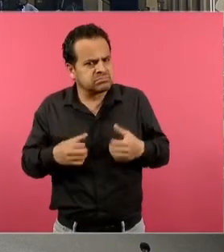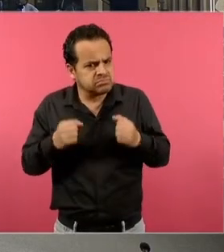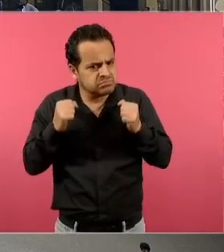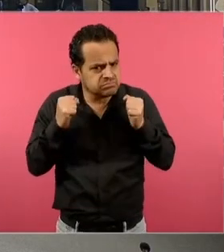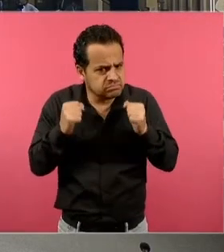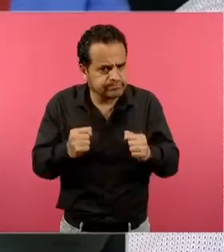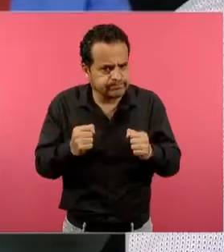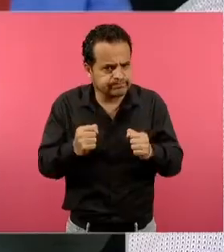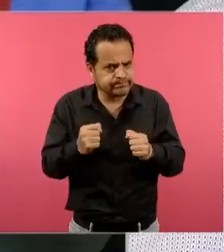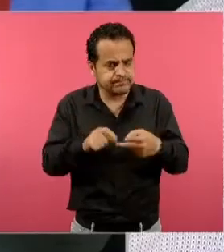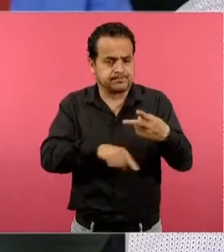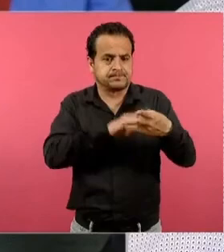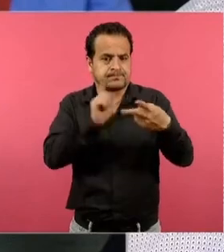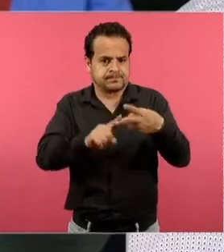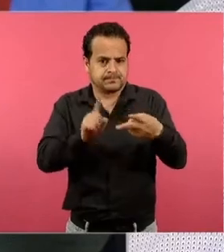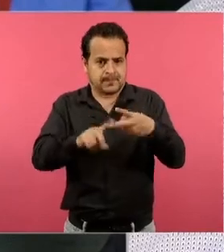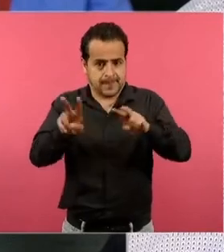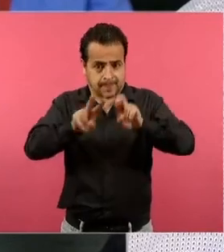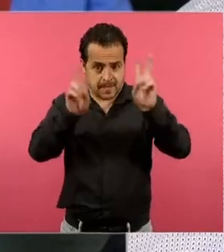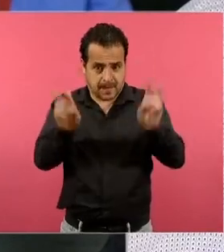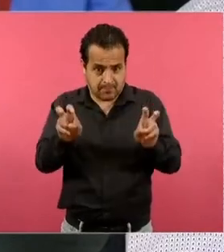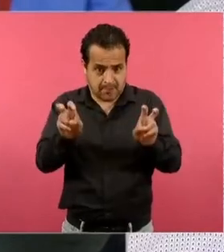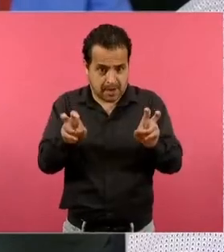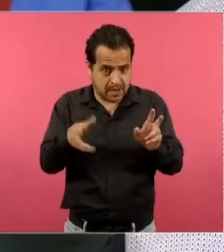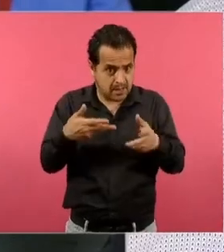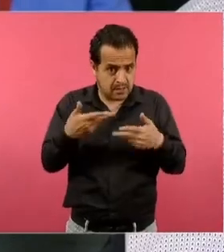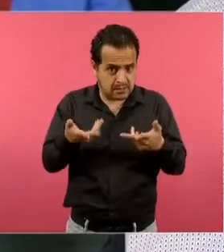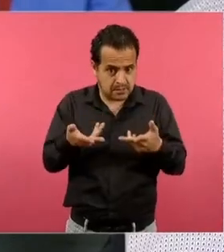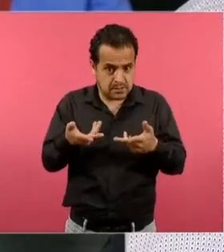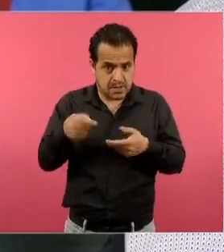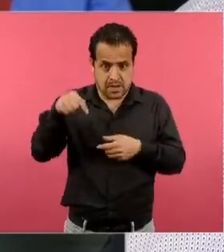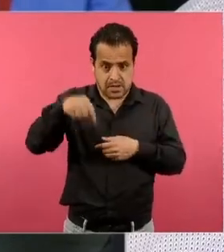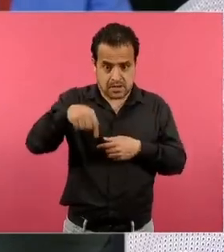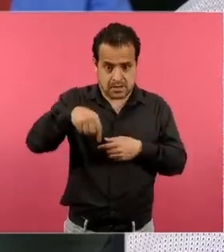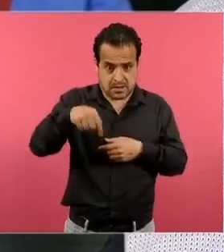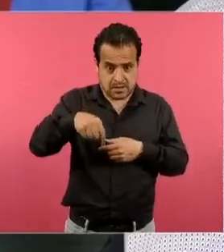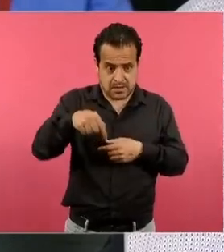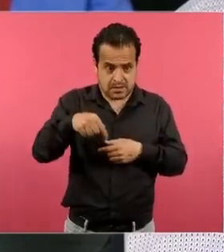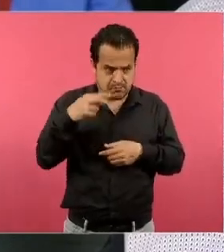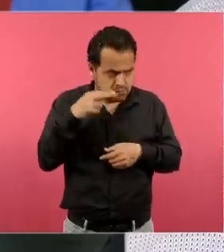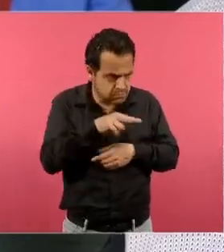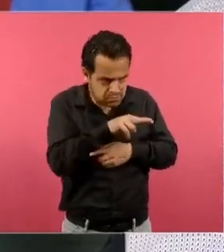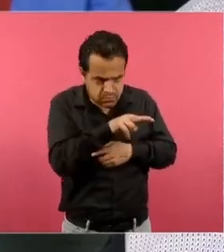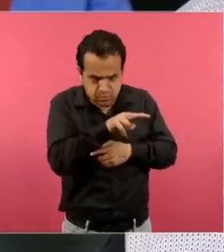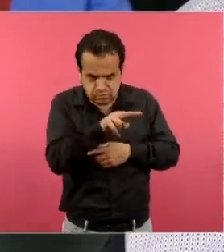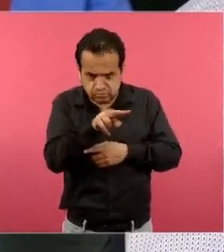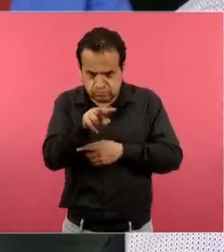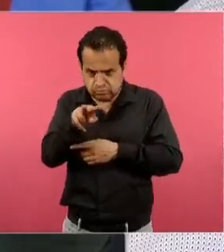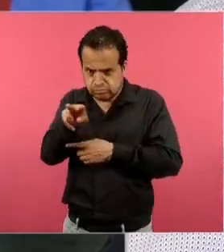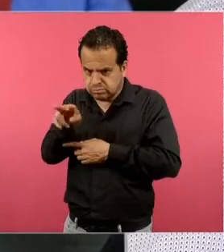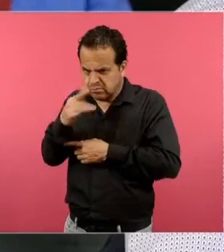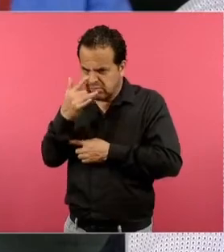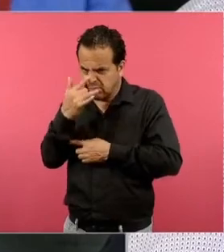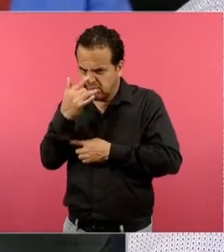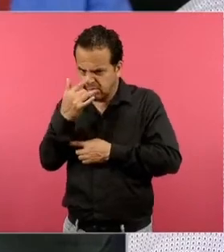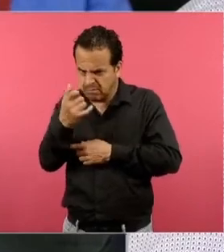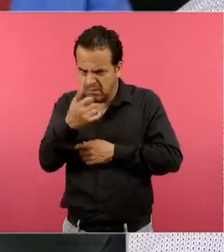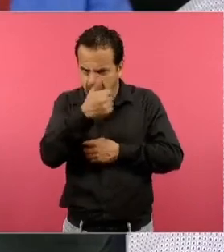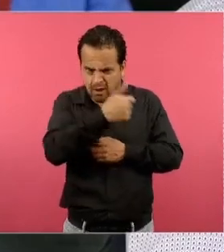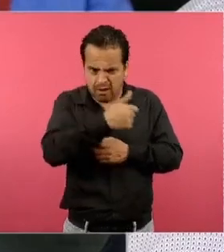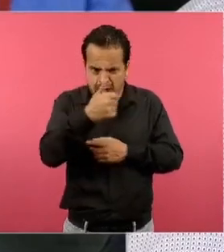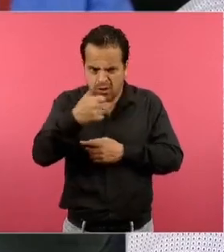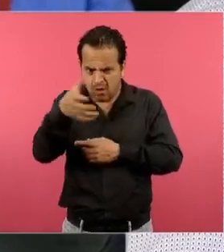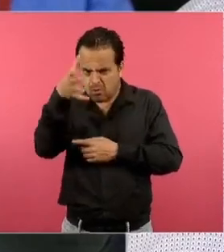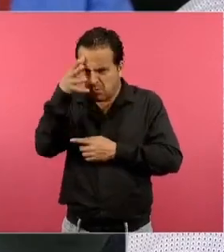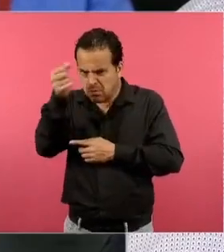la conferencia, que hay una lectura muy interesante sobre los materiales. Pero quería preguntarle directamente, esto que se ha dicho